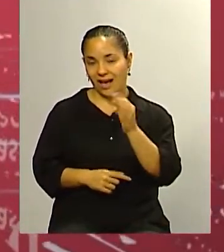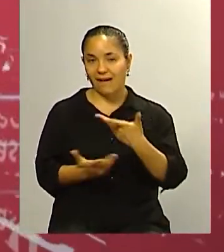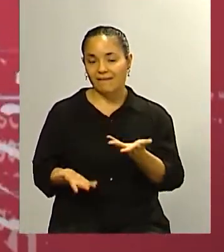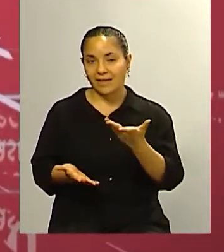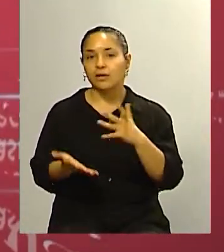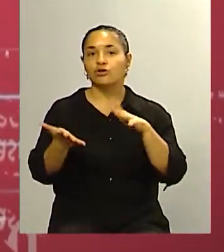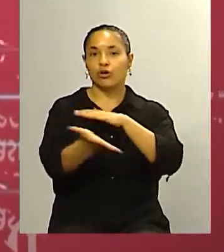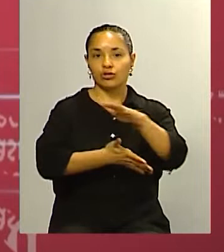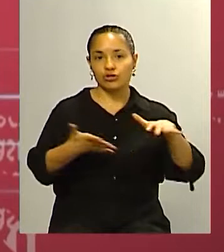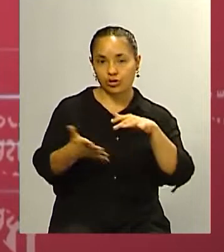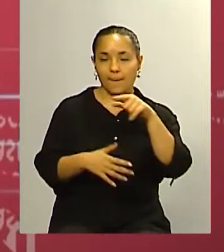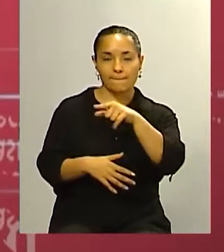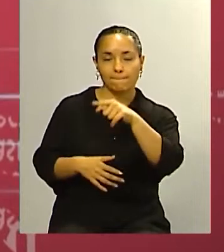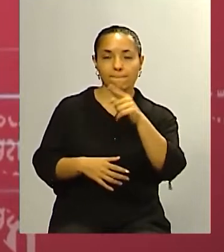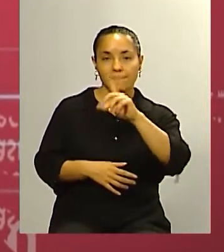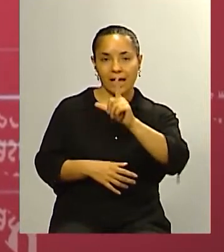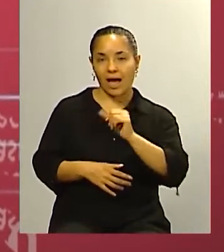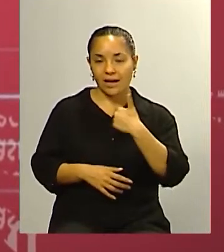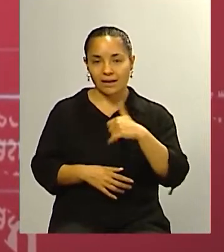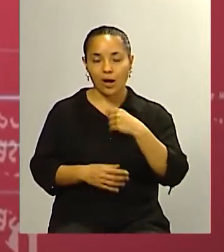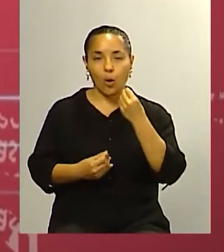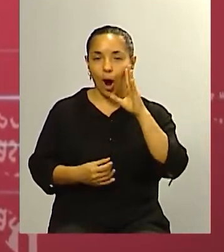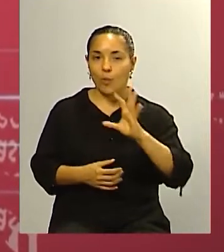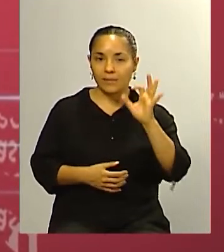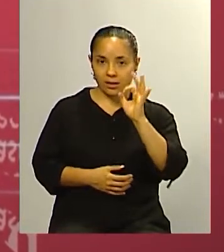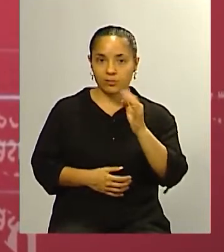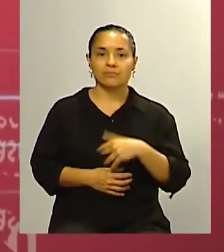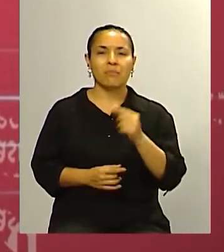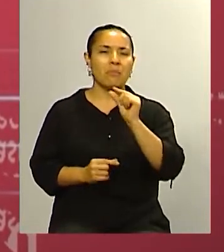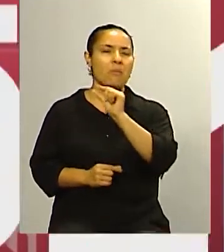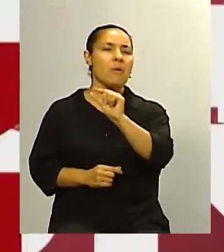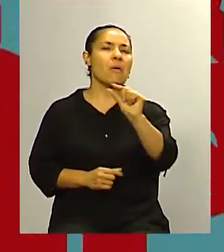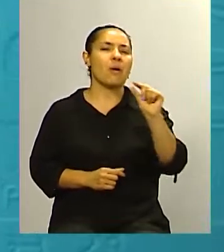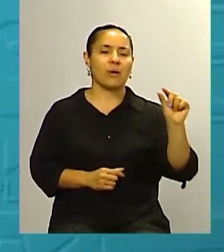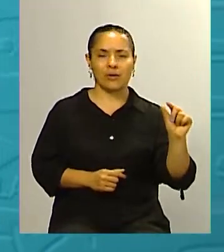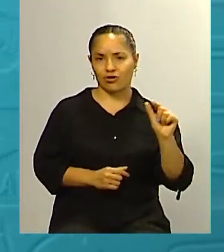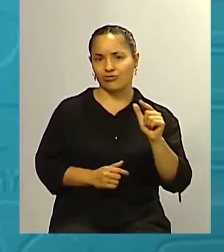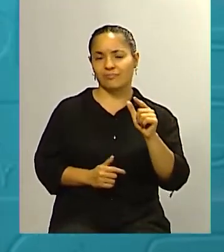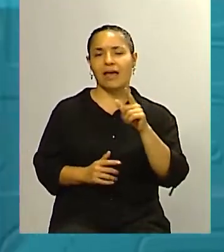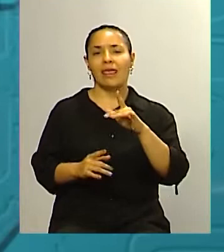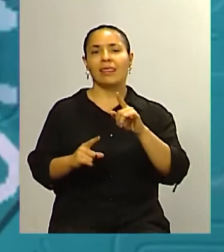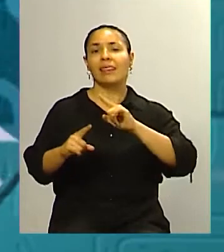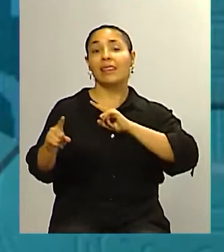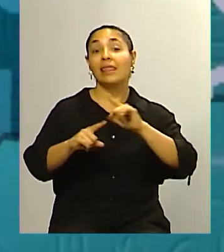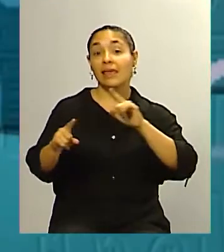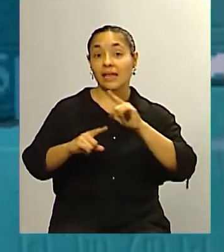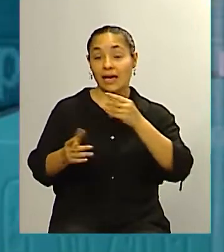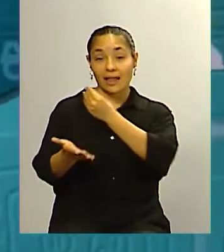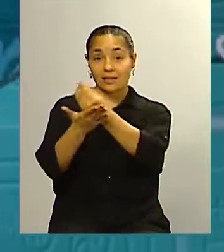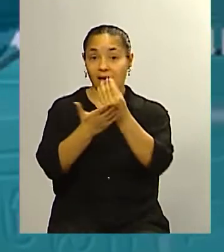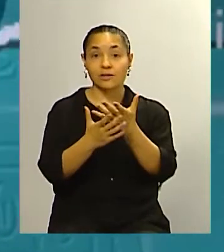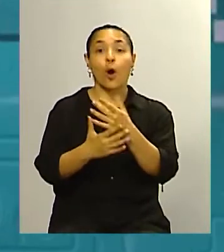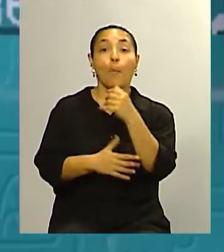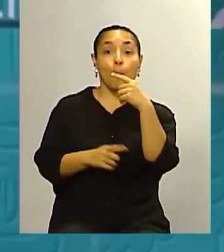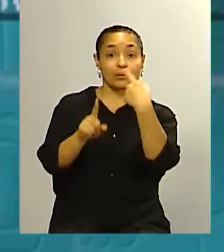o no de la dirigencia política en la Argentina son muy poquitos los dirigentes que tienen hoy un diferencial positivo